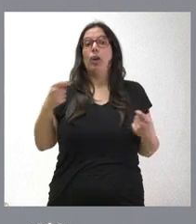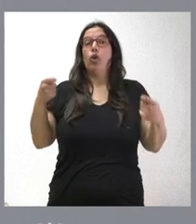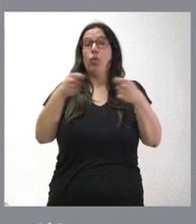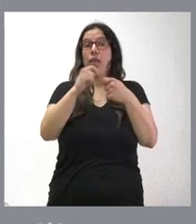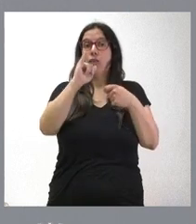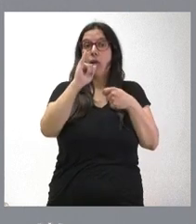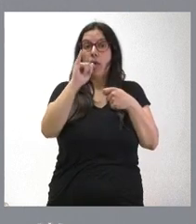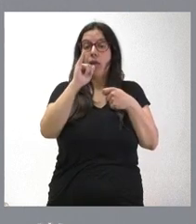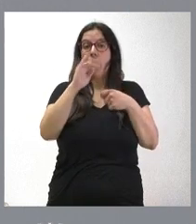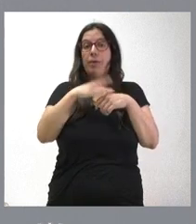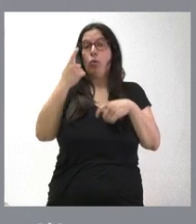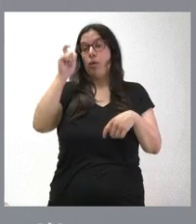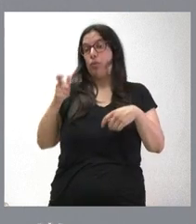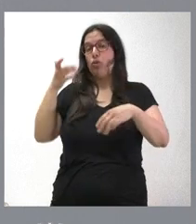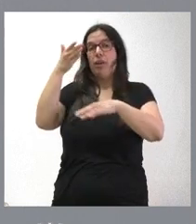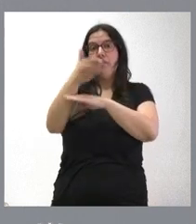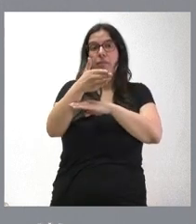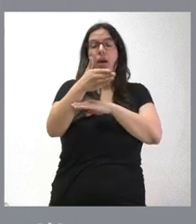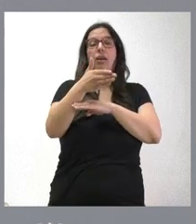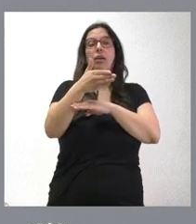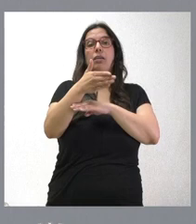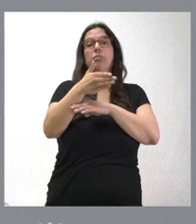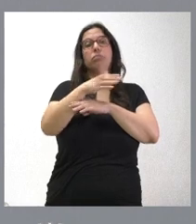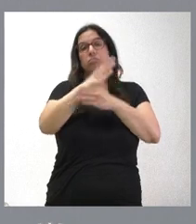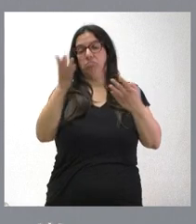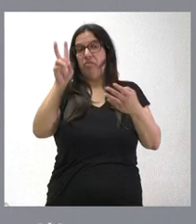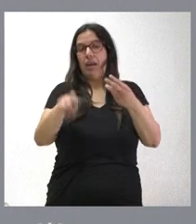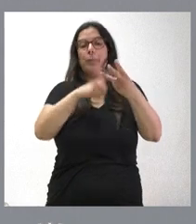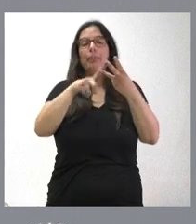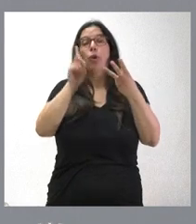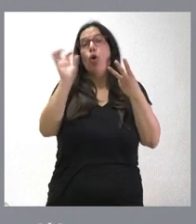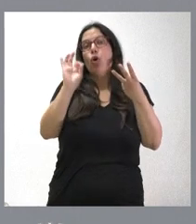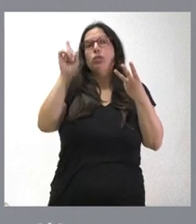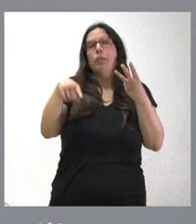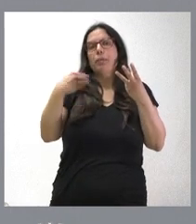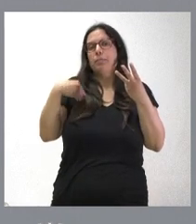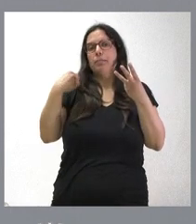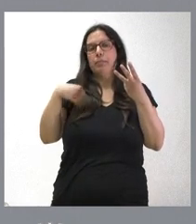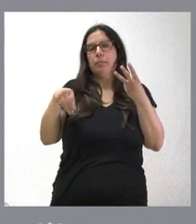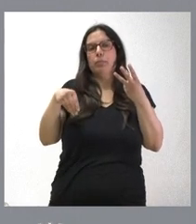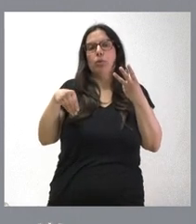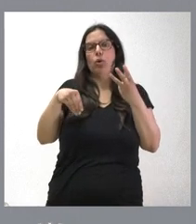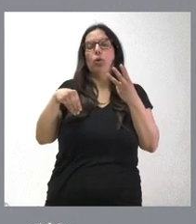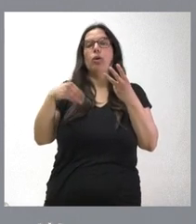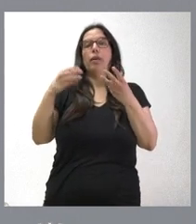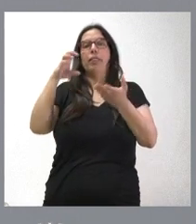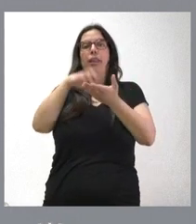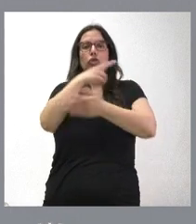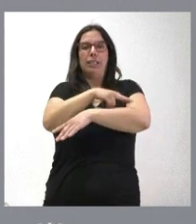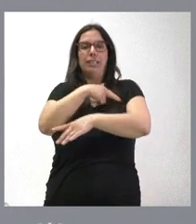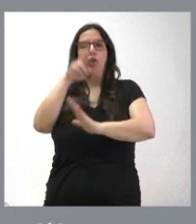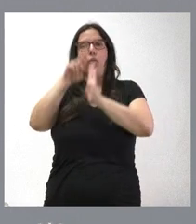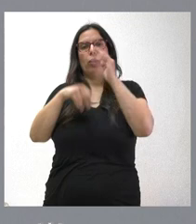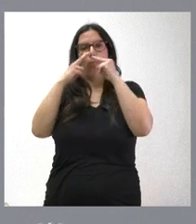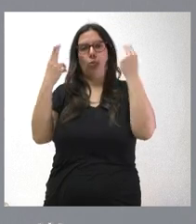para una persona que va allí en la Junta de Castilla y León o cuando está dentro del ámbito de lo que es la regulación pública de los centros sanitarios y